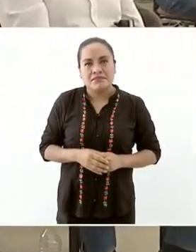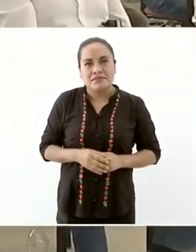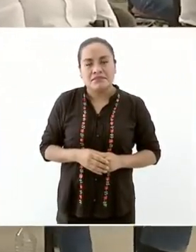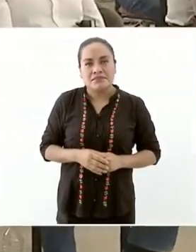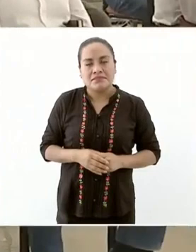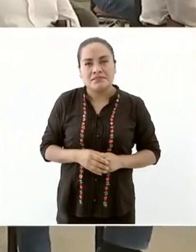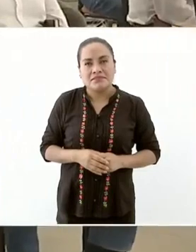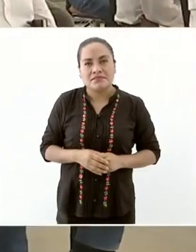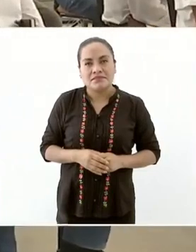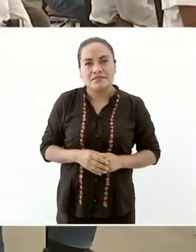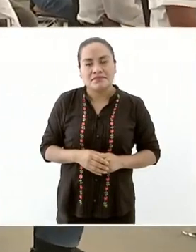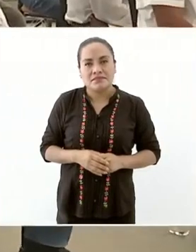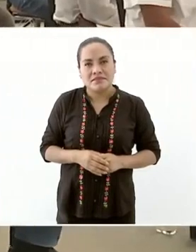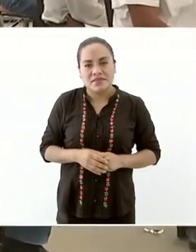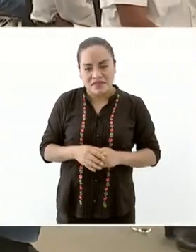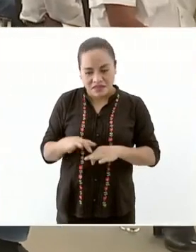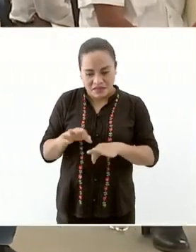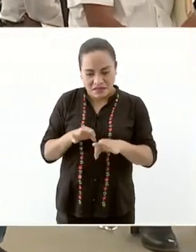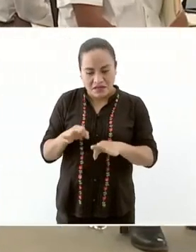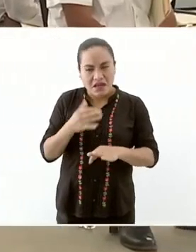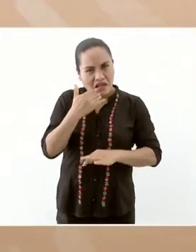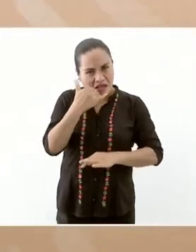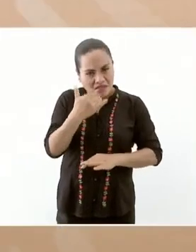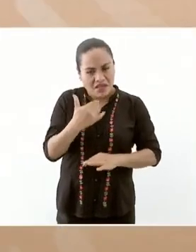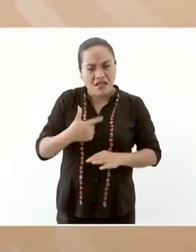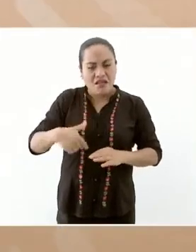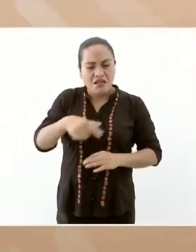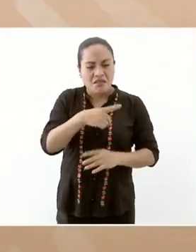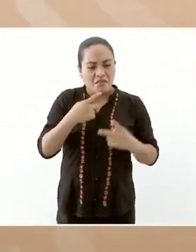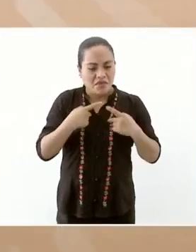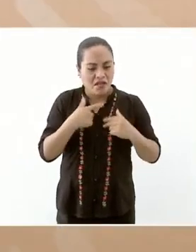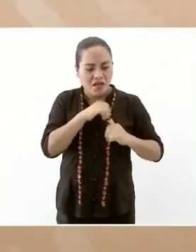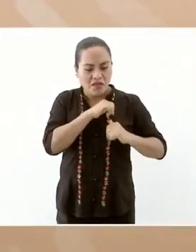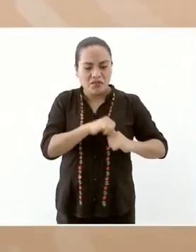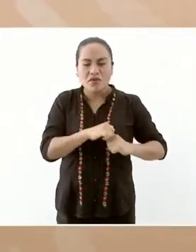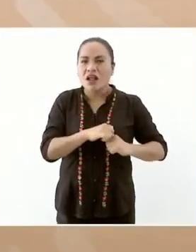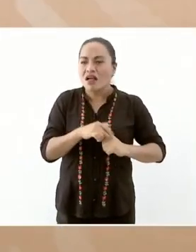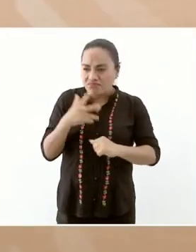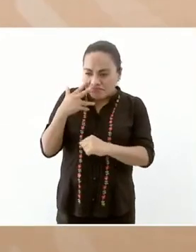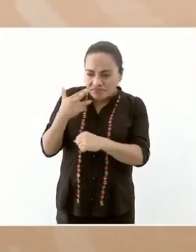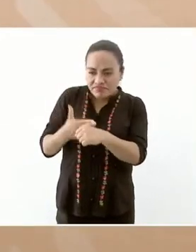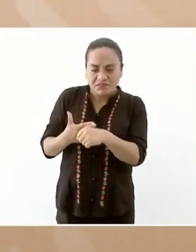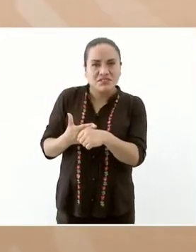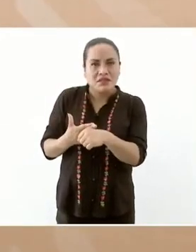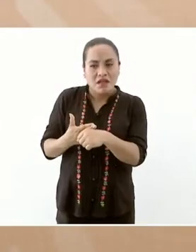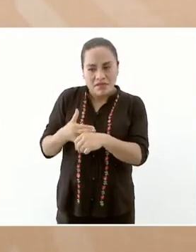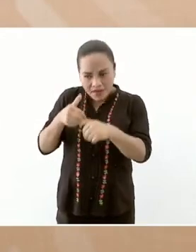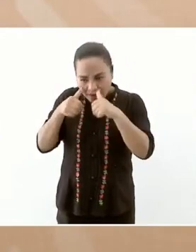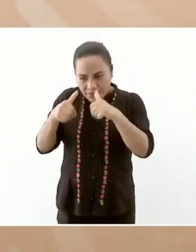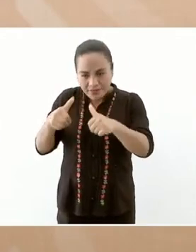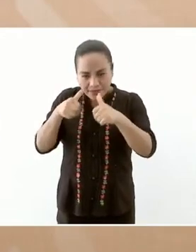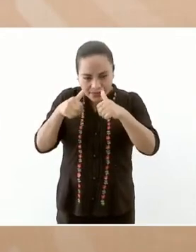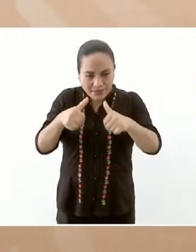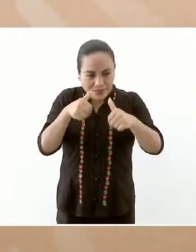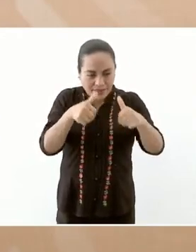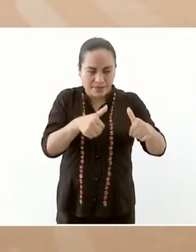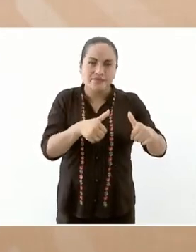ser auténticos servidores públicos y